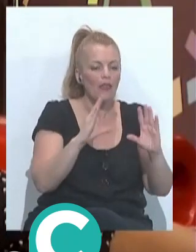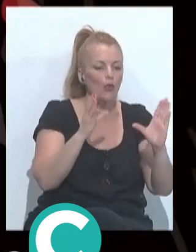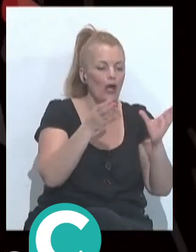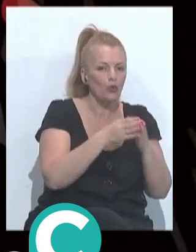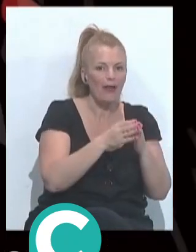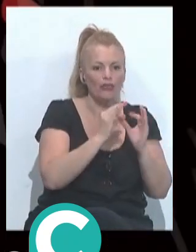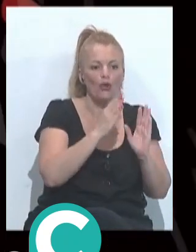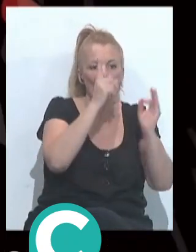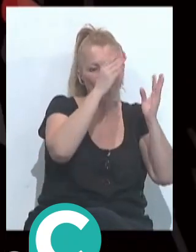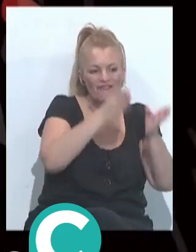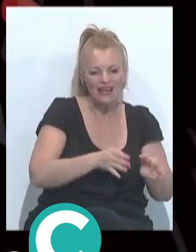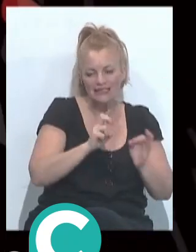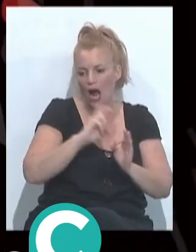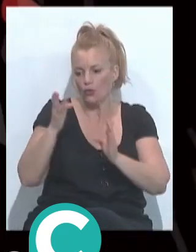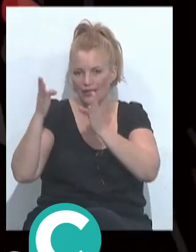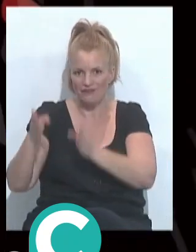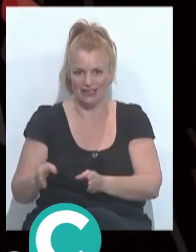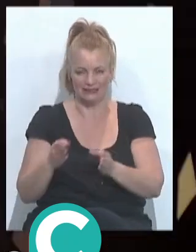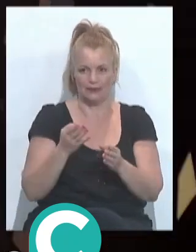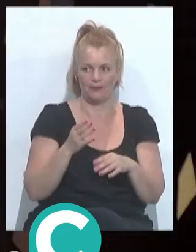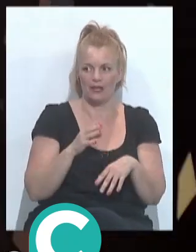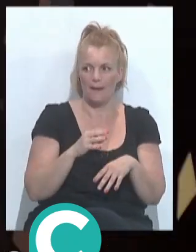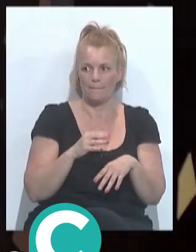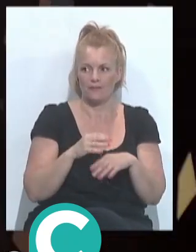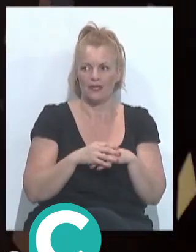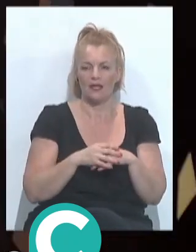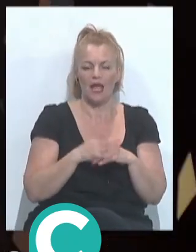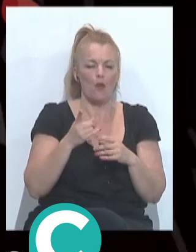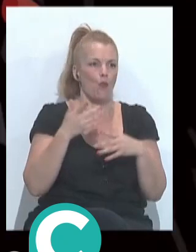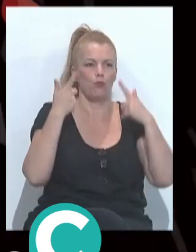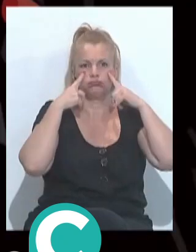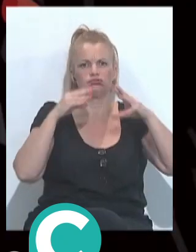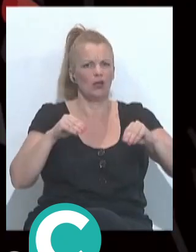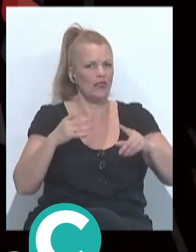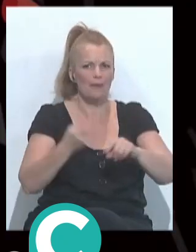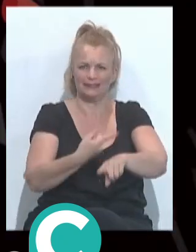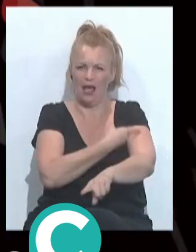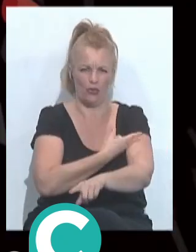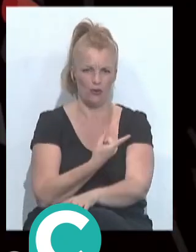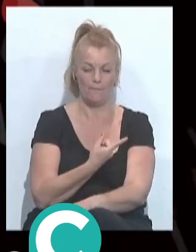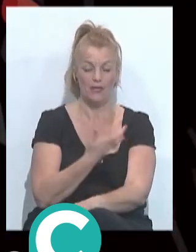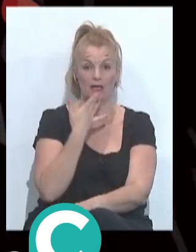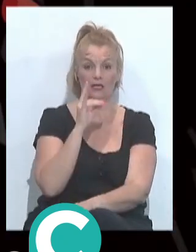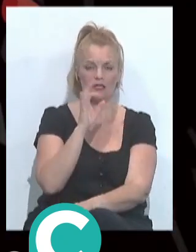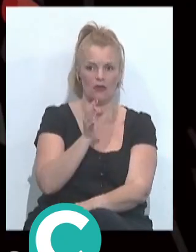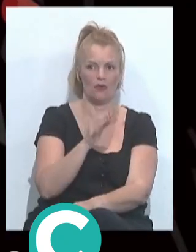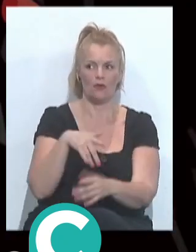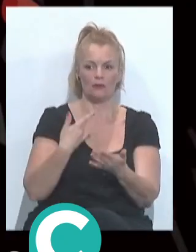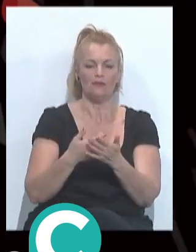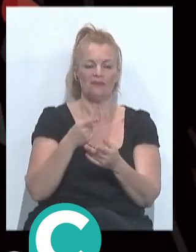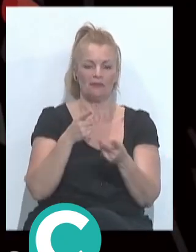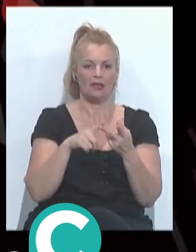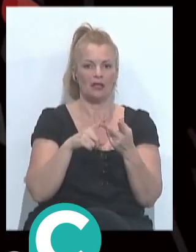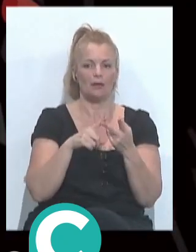agrupación, es mucho, Para después lo que realmente fue, porque si me dices que es verdad, que pegó un pelotazo,